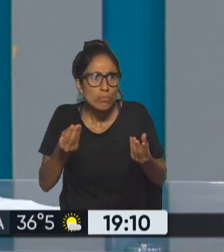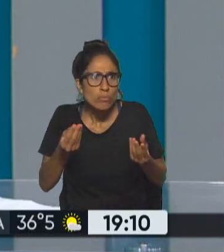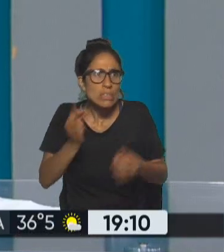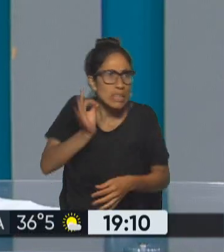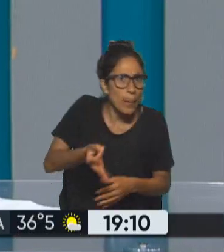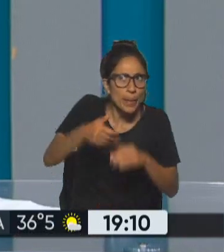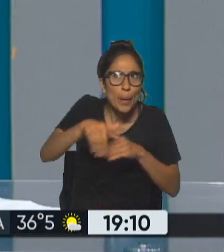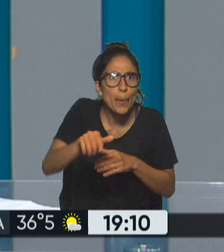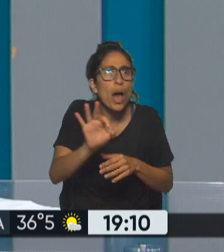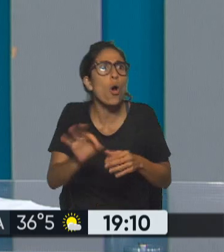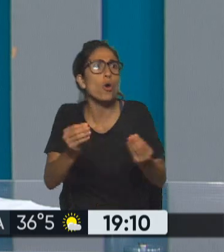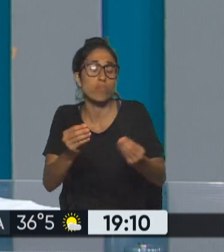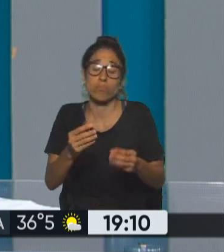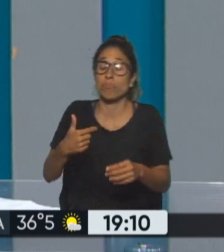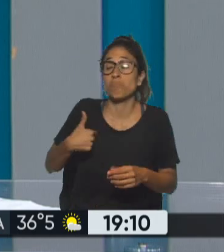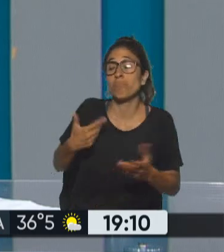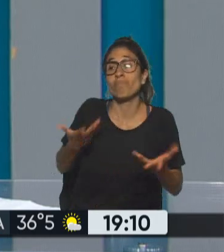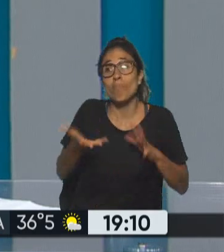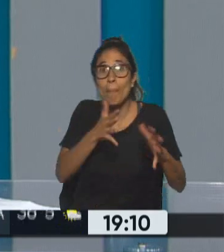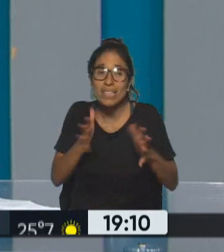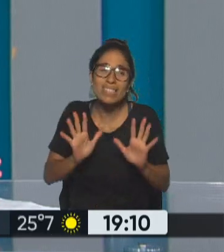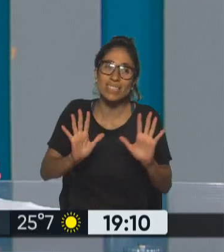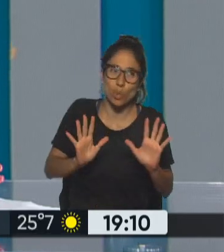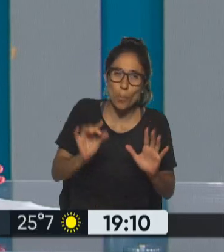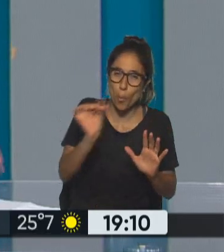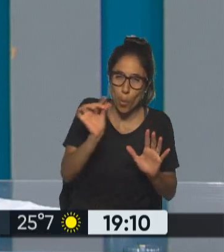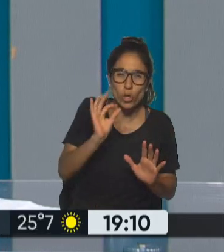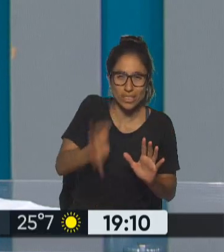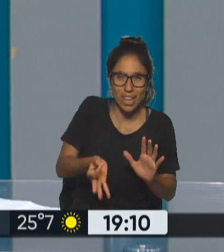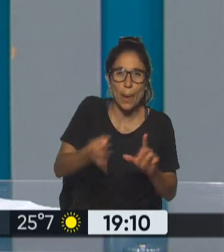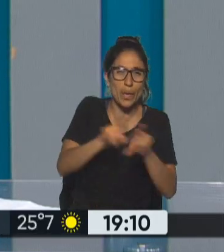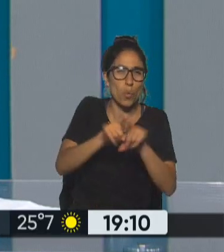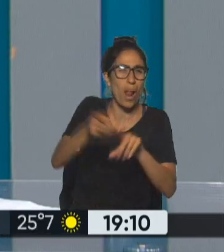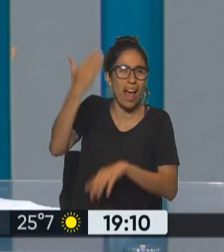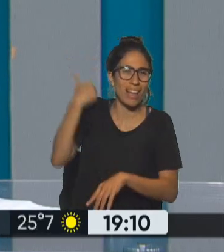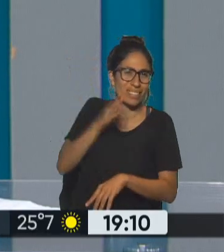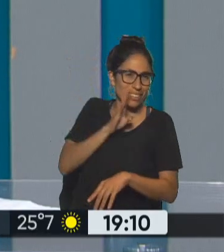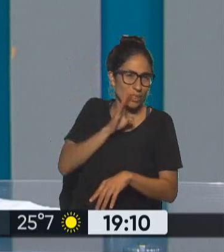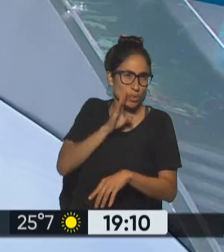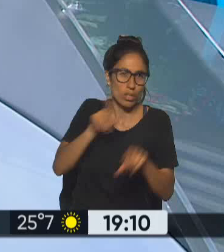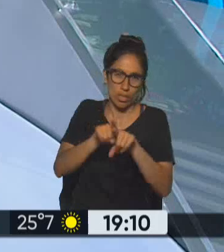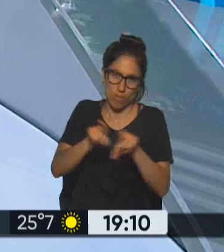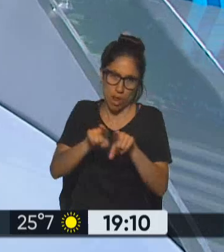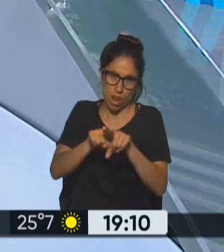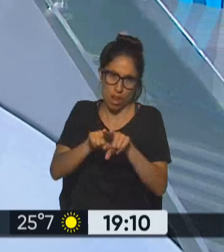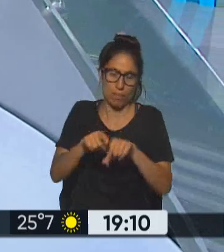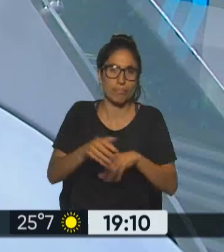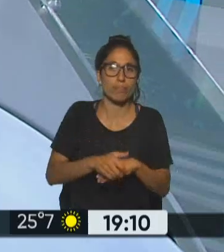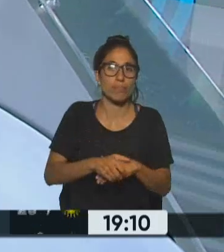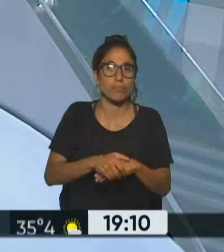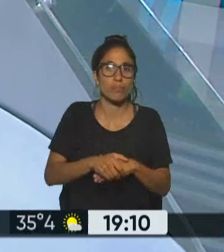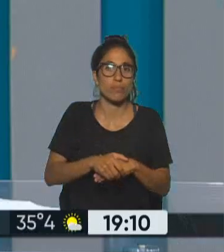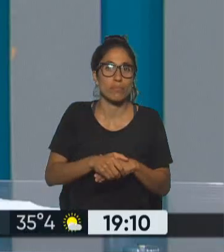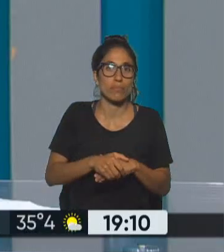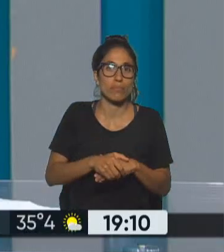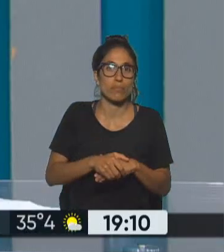Donald Trump y diría que la fecha en la que se temía lo que finalmente sucedió hoy fue incluso nueve, diez meses antes de las elecciones porque